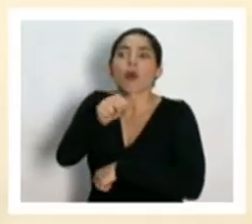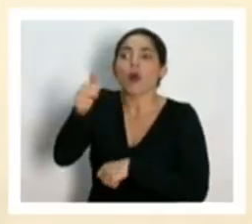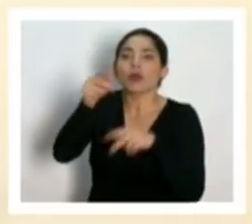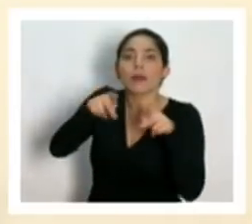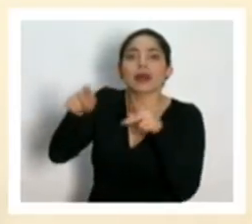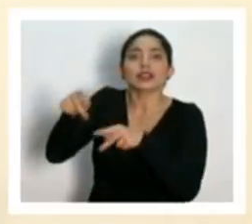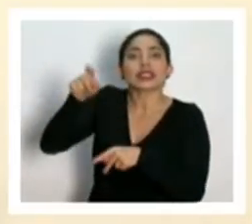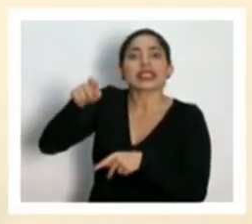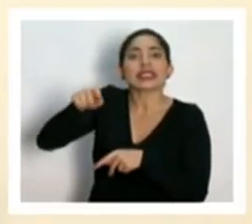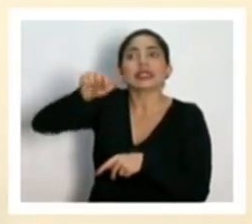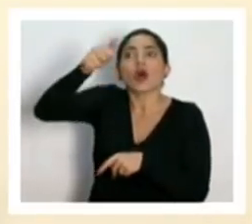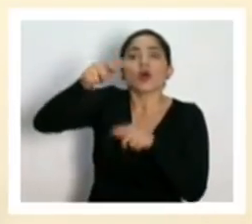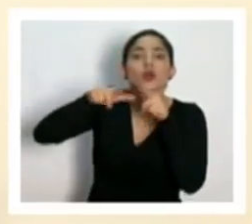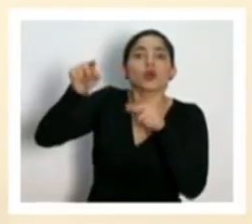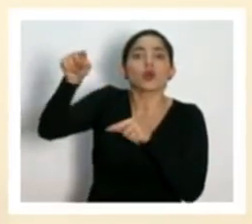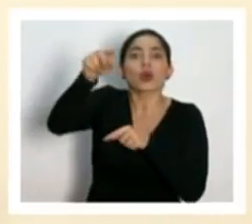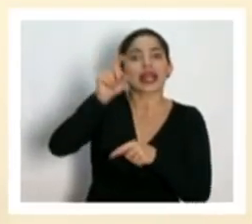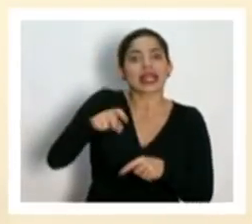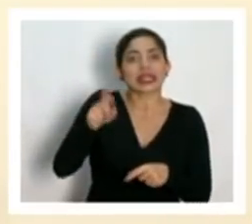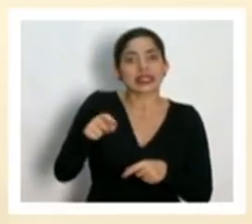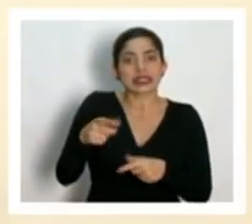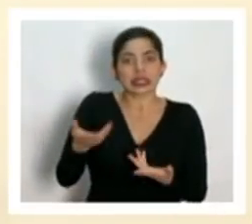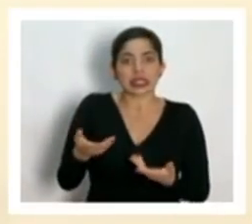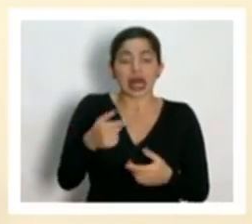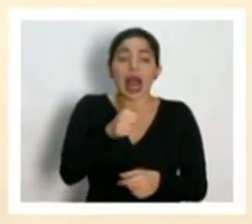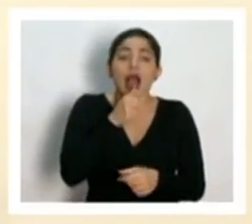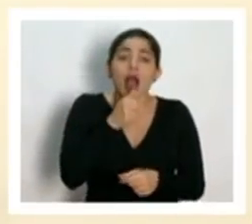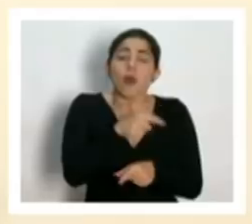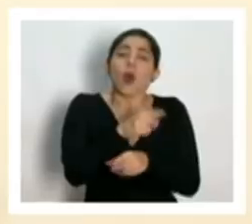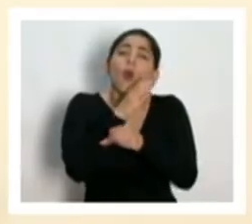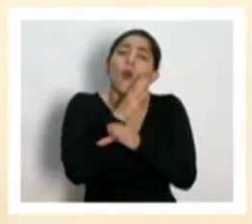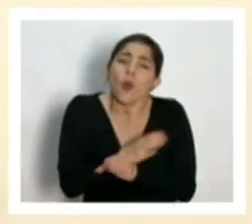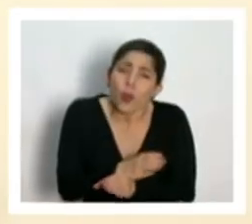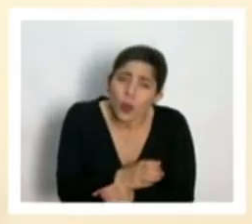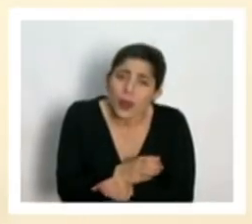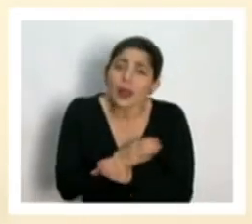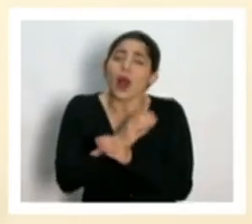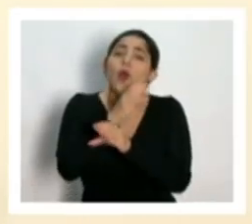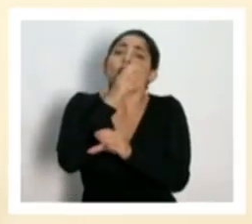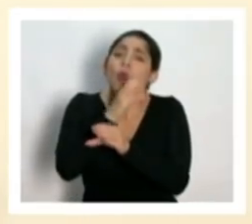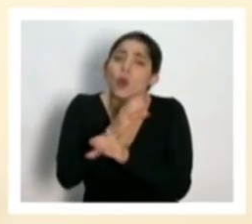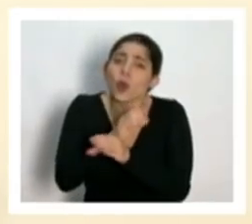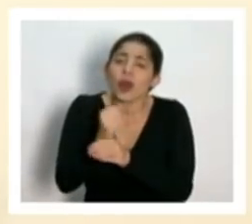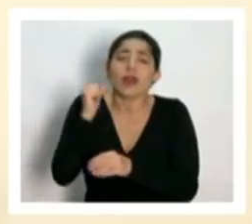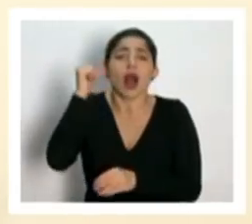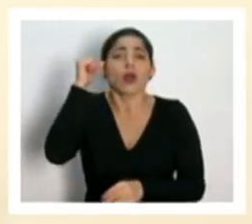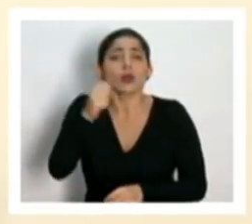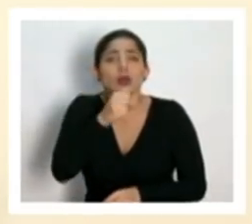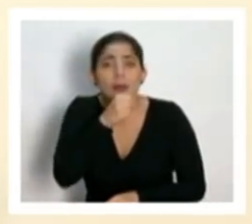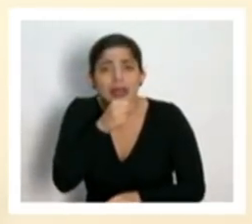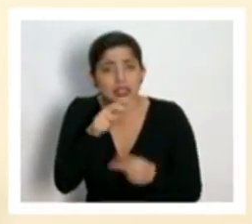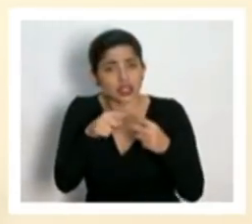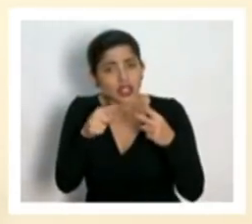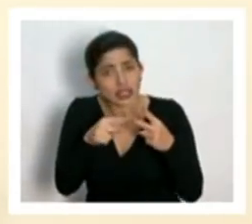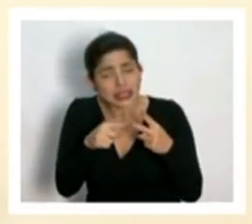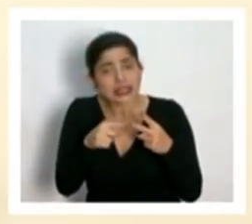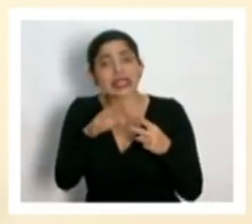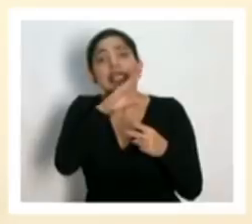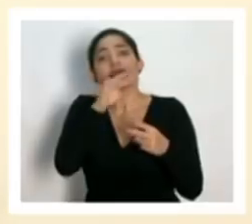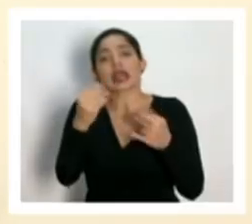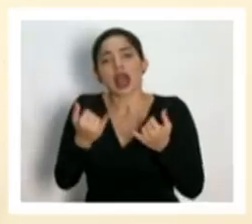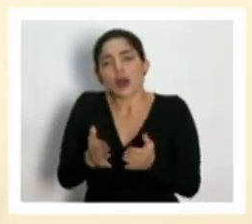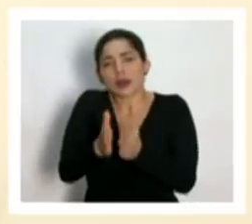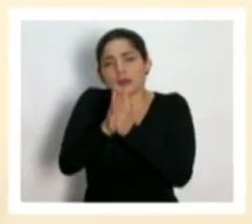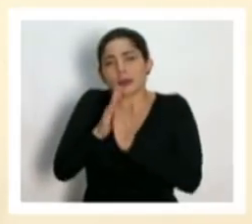en otros lugares. Cuidemos el agua. Cuidemos a los adultos mayores. Y le pediría